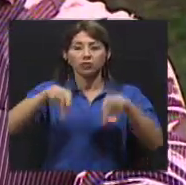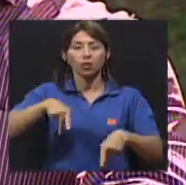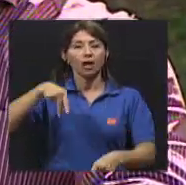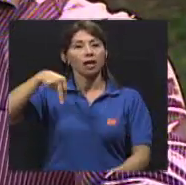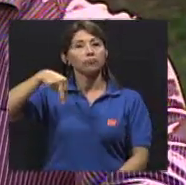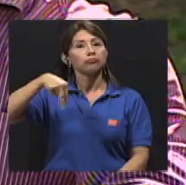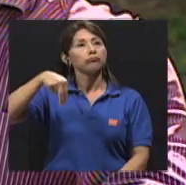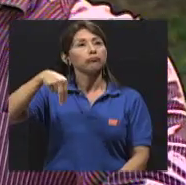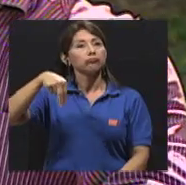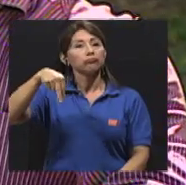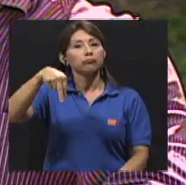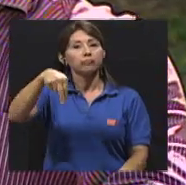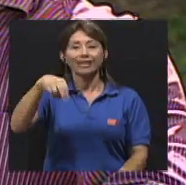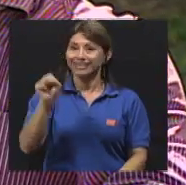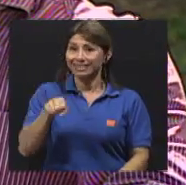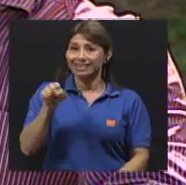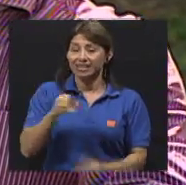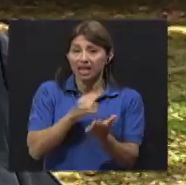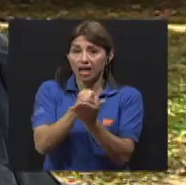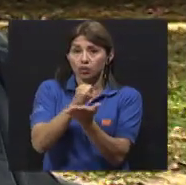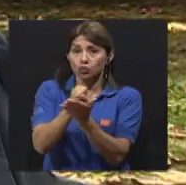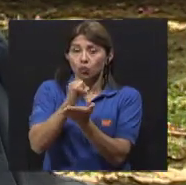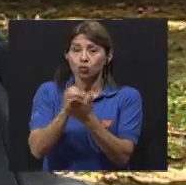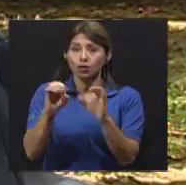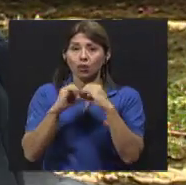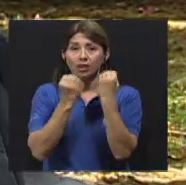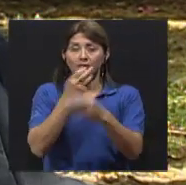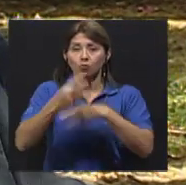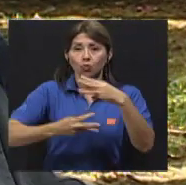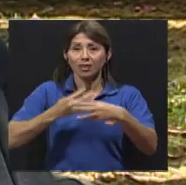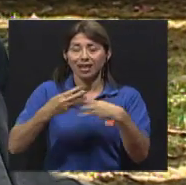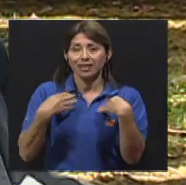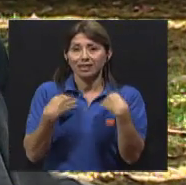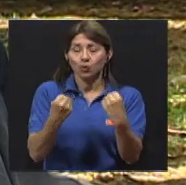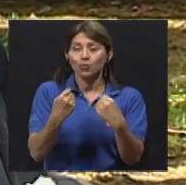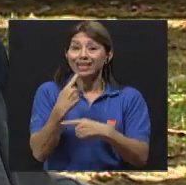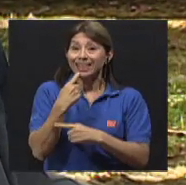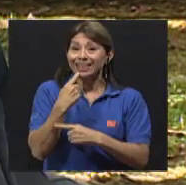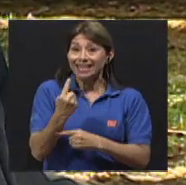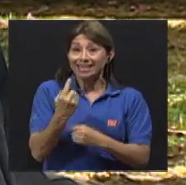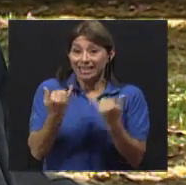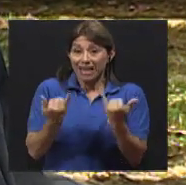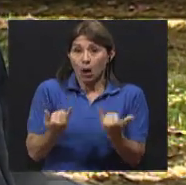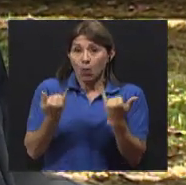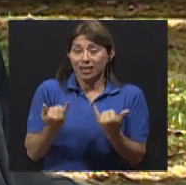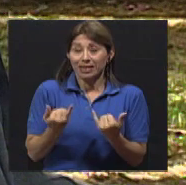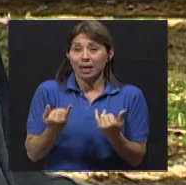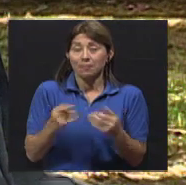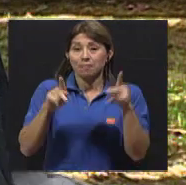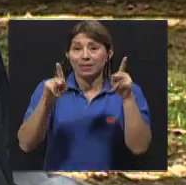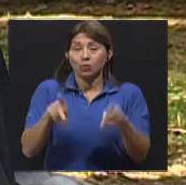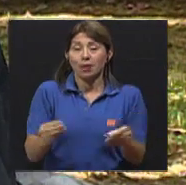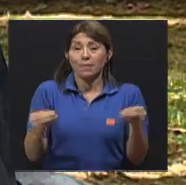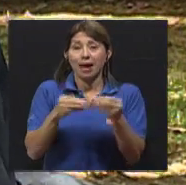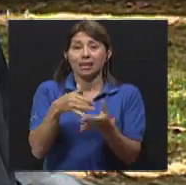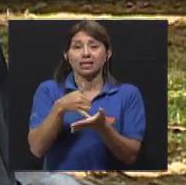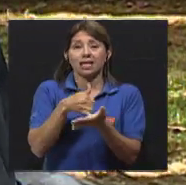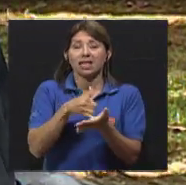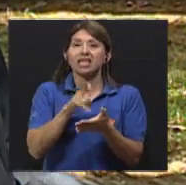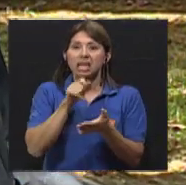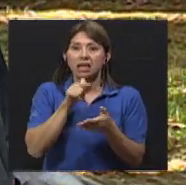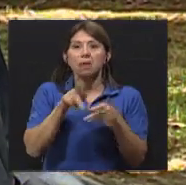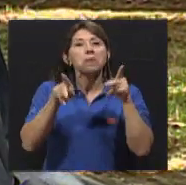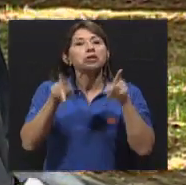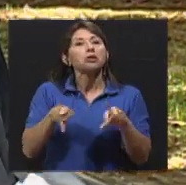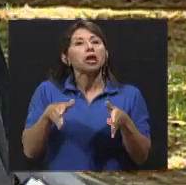que los estudios de la Organización Mundial de la Salud reflejan que el usuario más vulnerable hoy por hoy es el peatón. Y